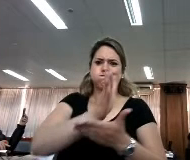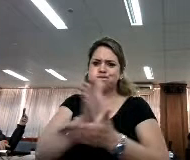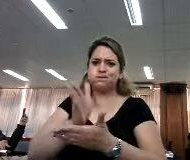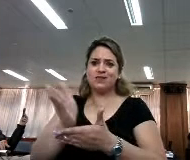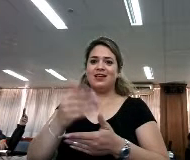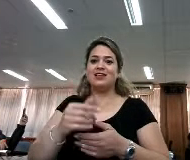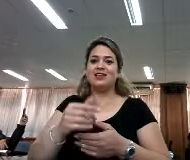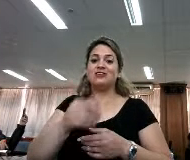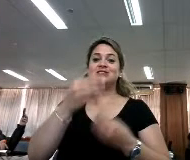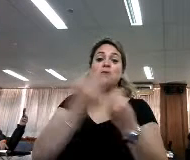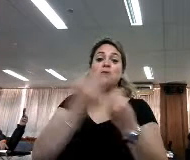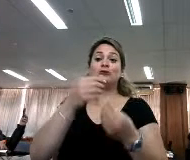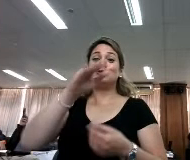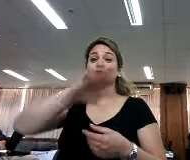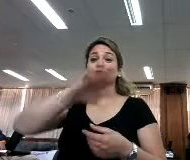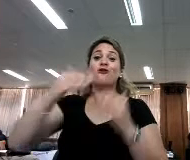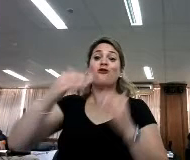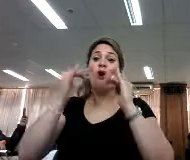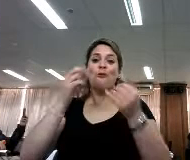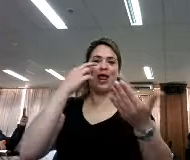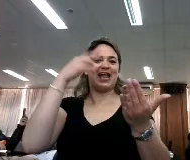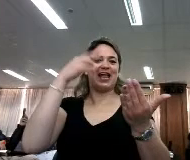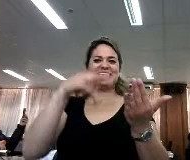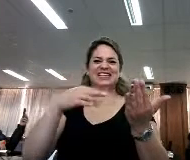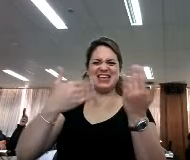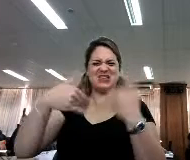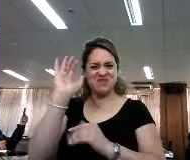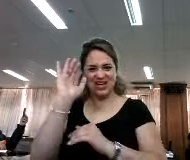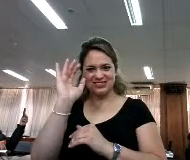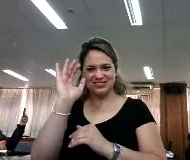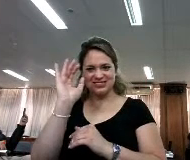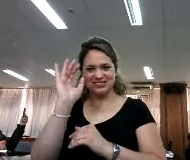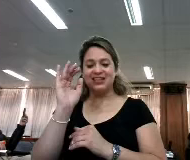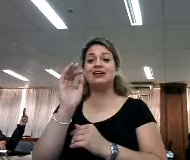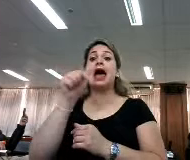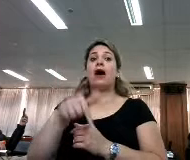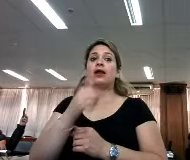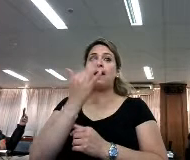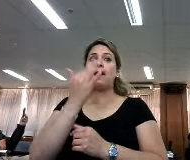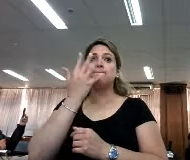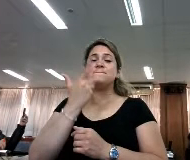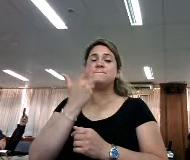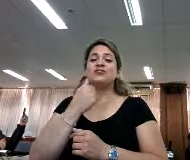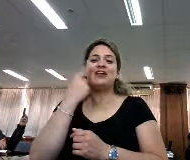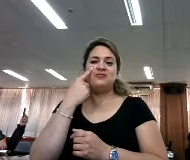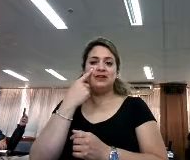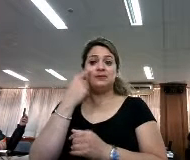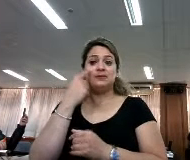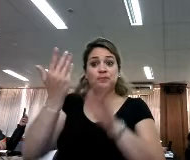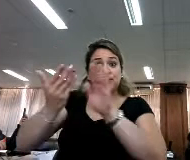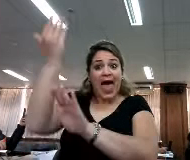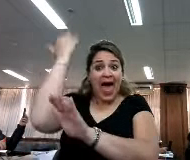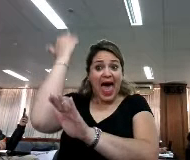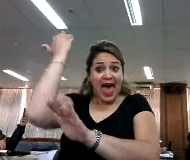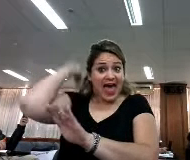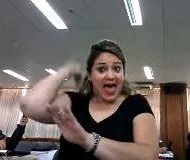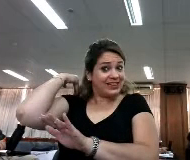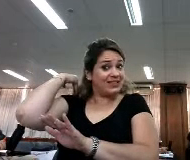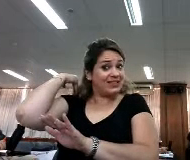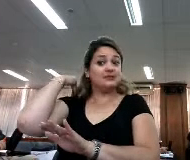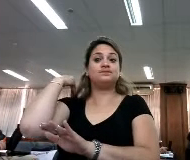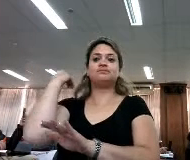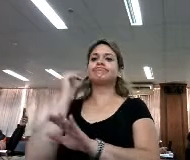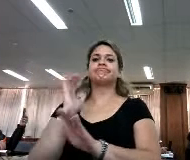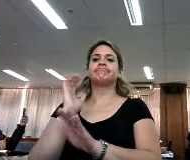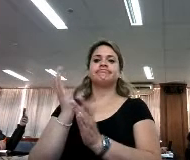ver a más chicos leyendo, creo que a mí lo que más me gustaría de todo esto que estamos viviendo es que antes, quizá, no sé, sería